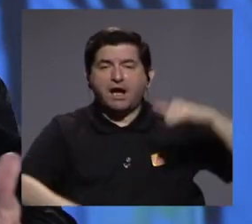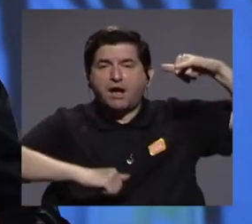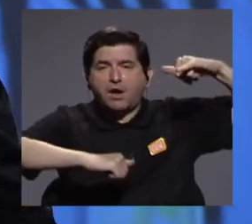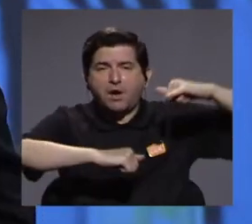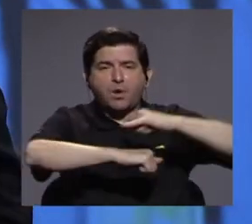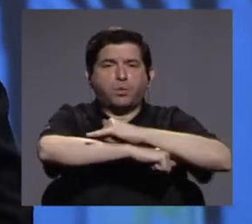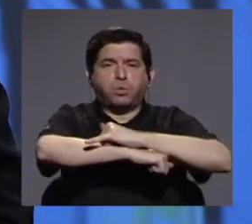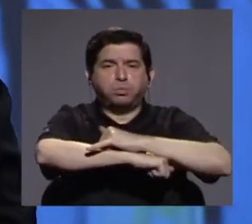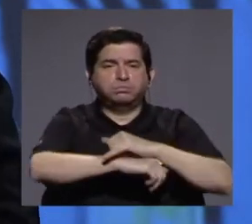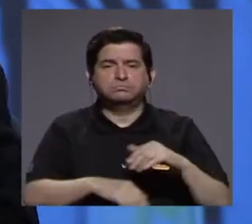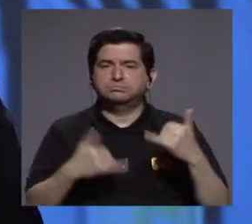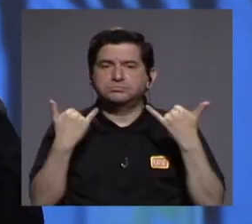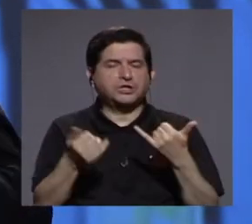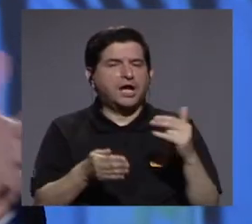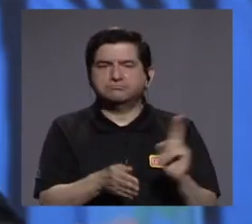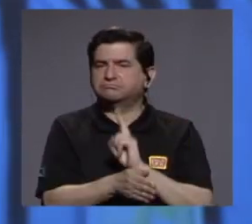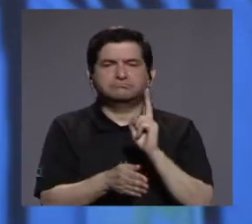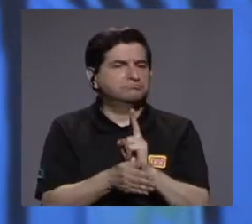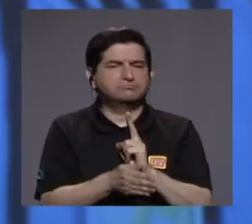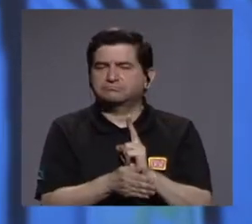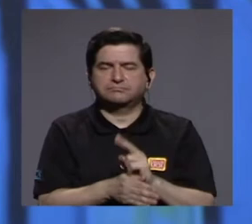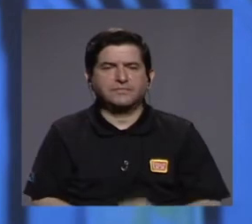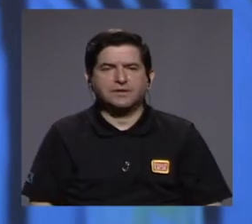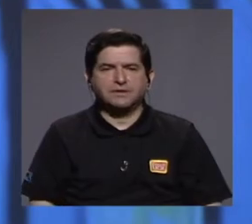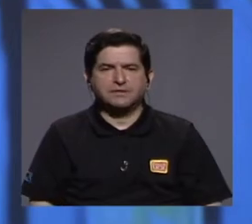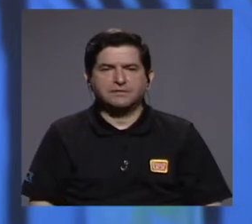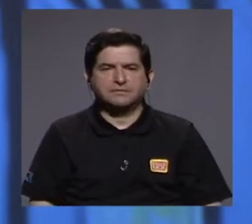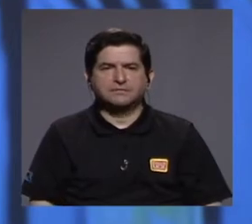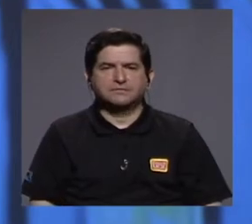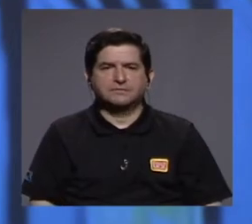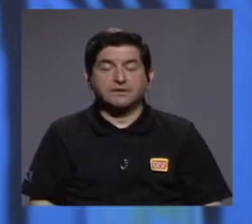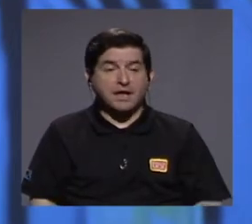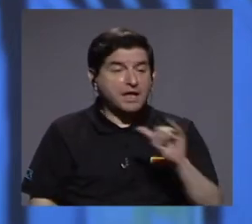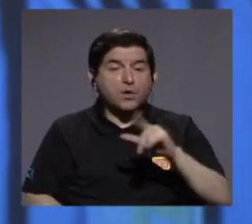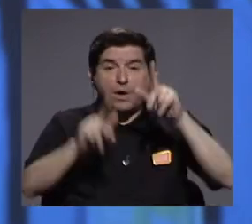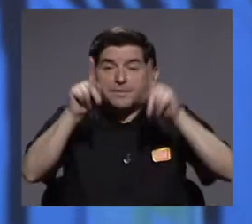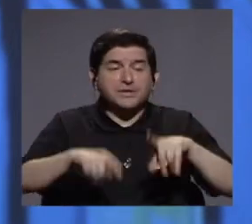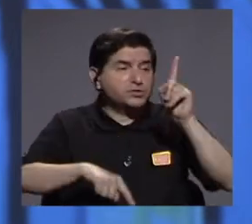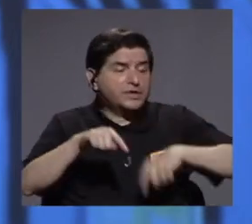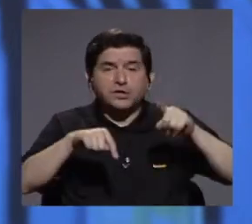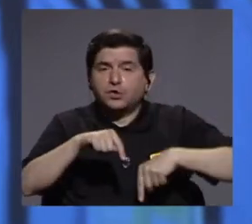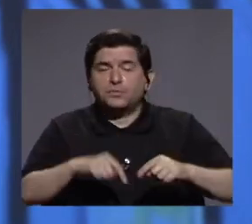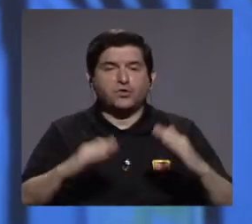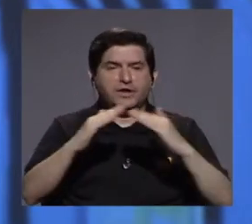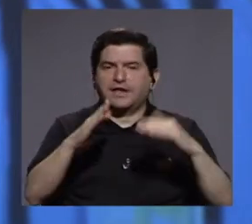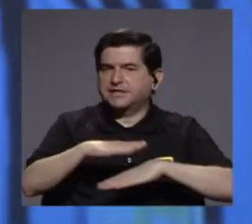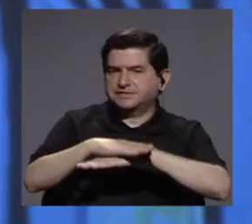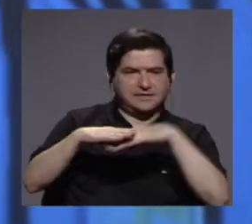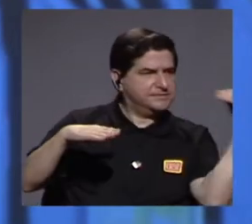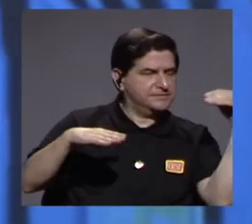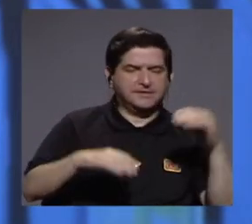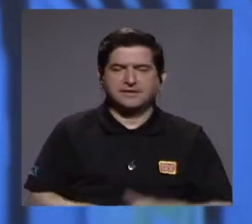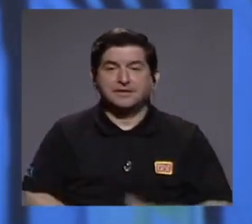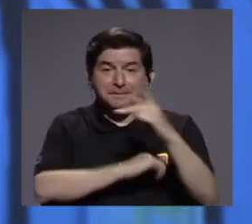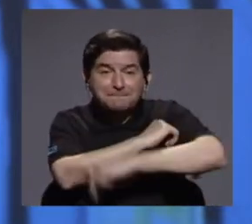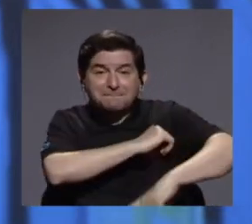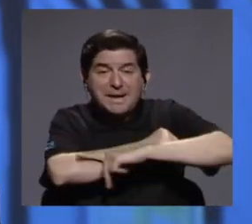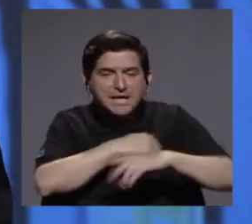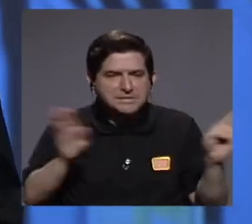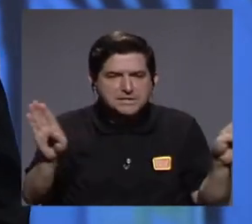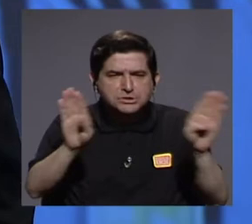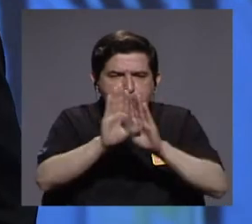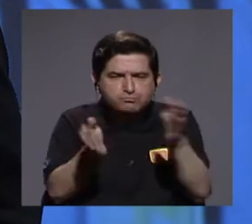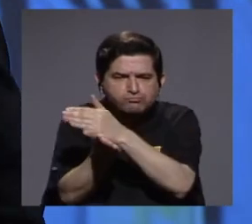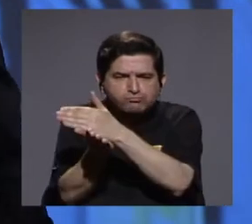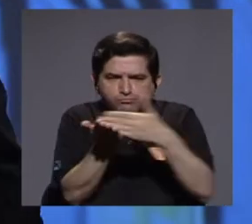estaban en el suelo, veíamos cómo los aviones estaban aterrizados, cómo la gente no podía salir de sus casas, cómo los países cerraban